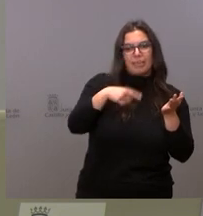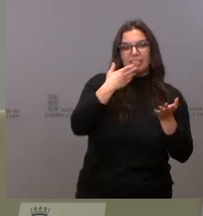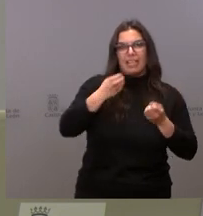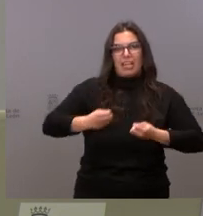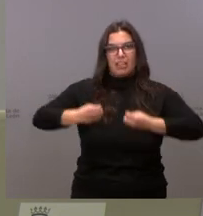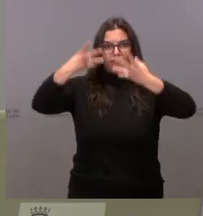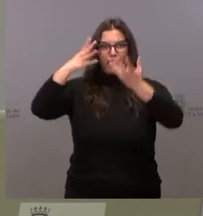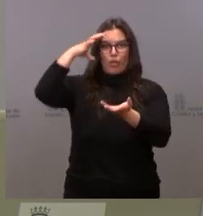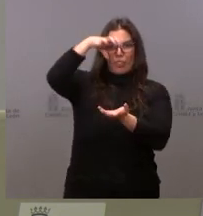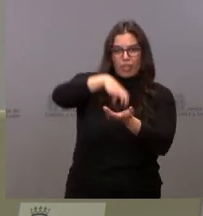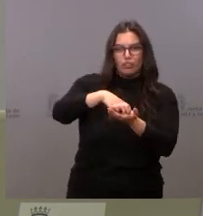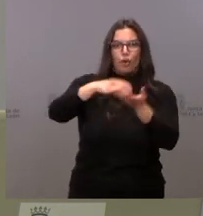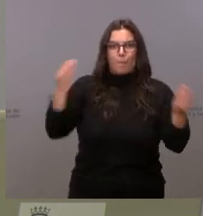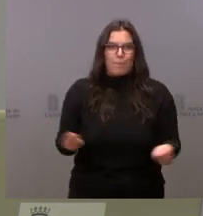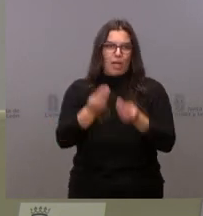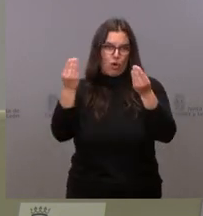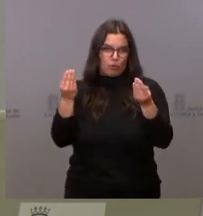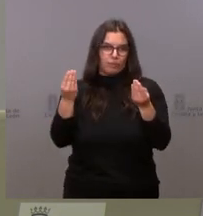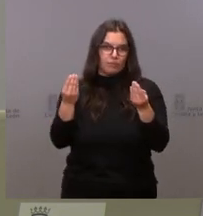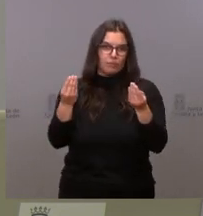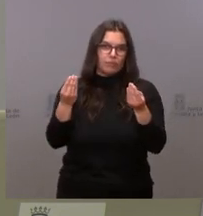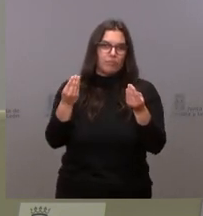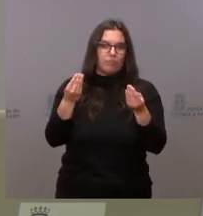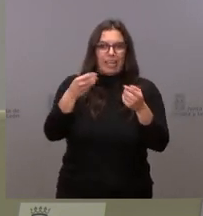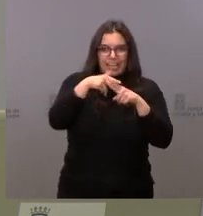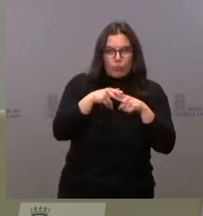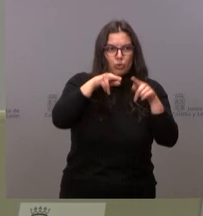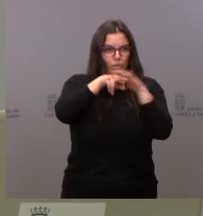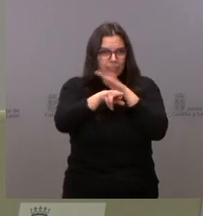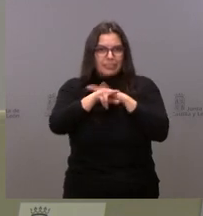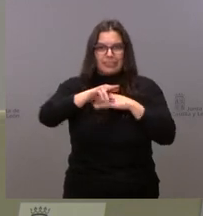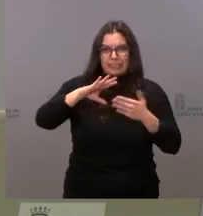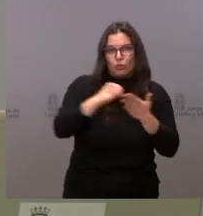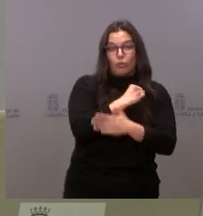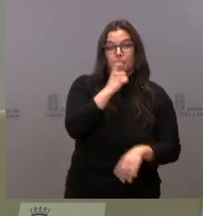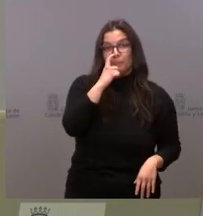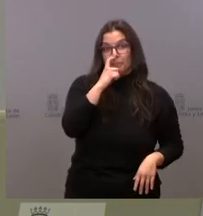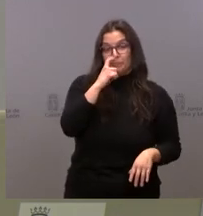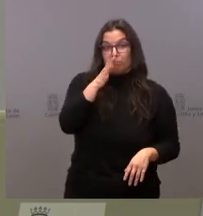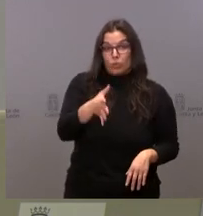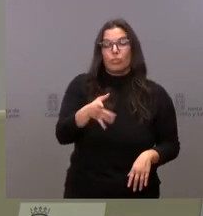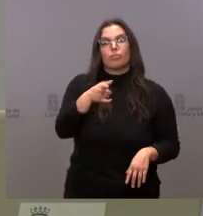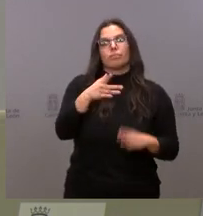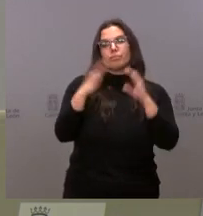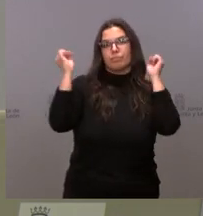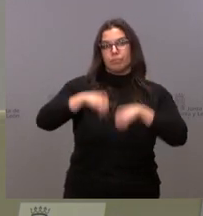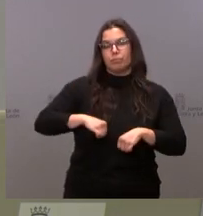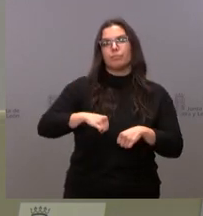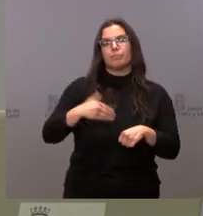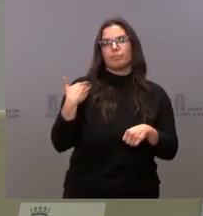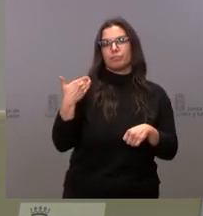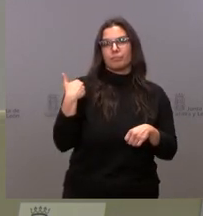adecuadamente la dotación de las infraestructuras y de los equipamientos. Y por eso fue uno de los puntos que se acordó en el acuerdo